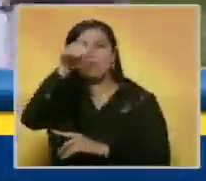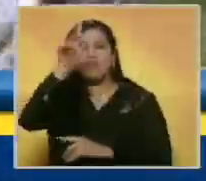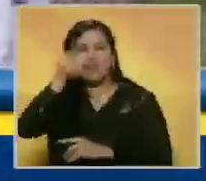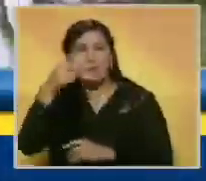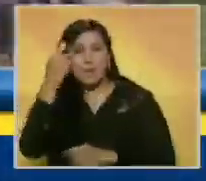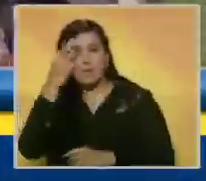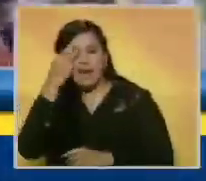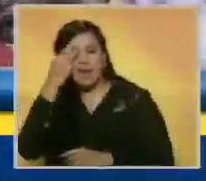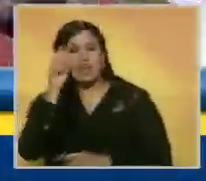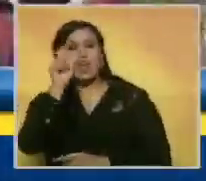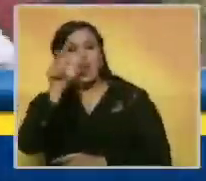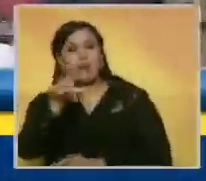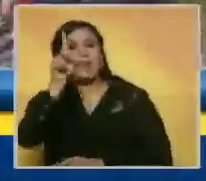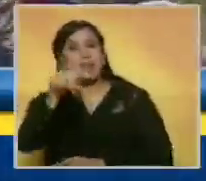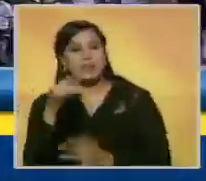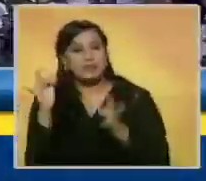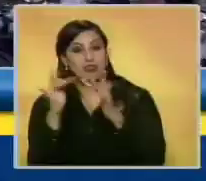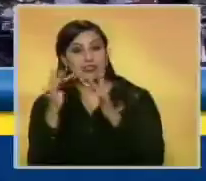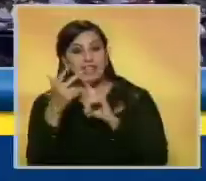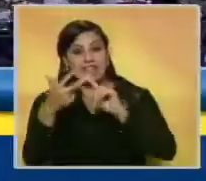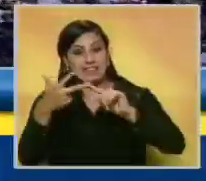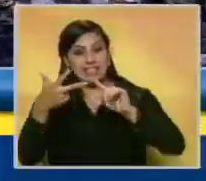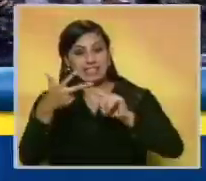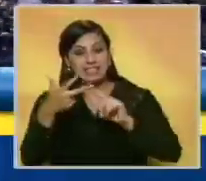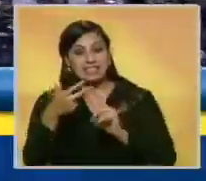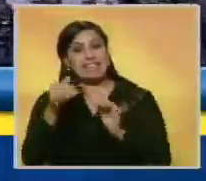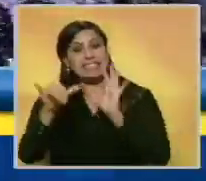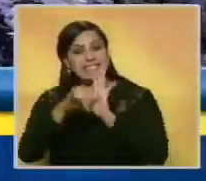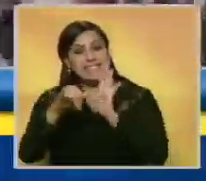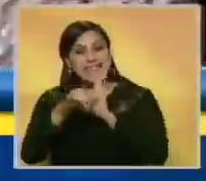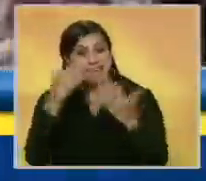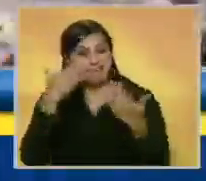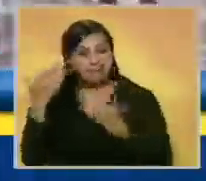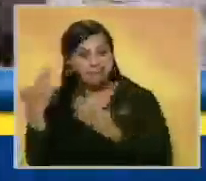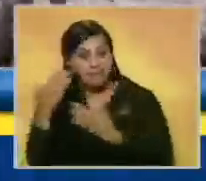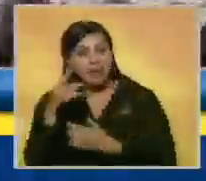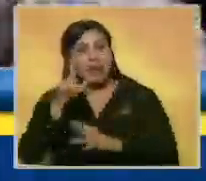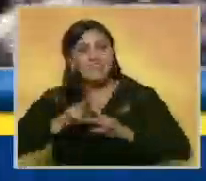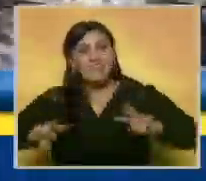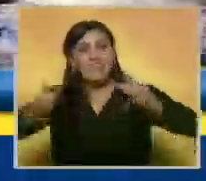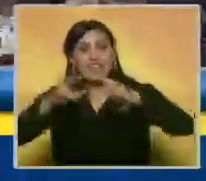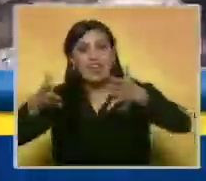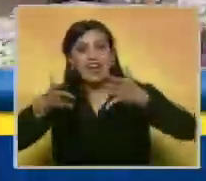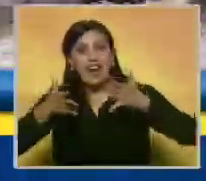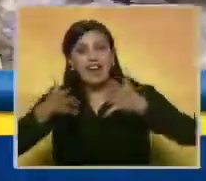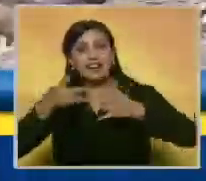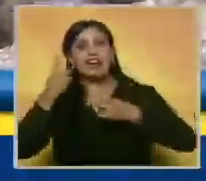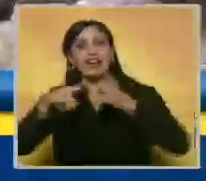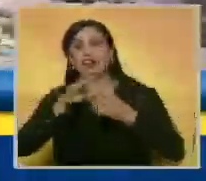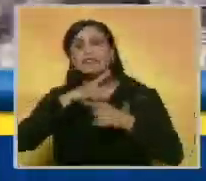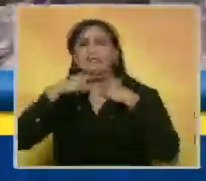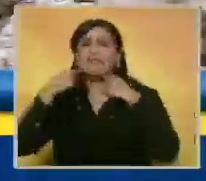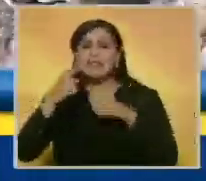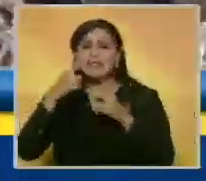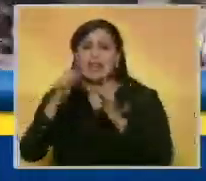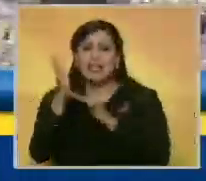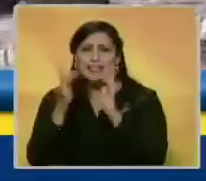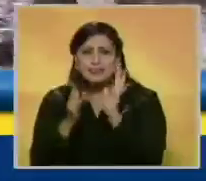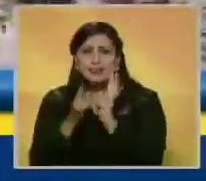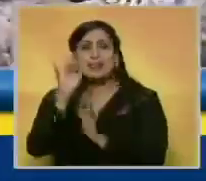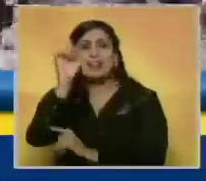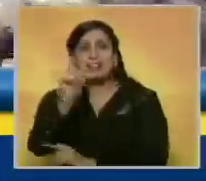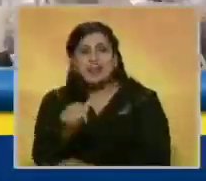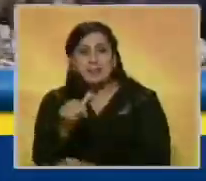Magallanes, Adonis García también conectó el tercer vuelo acerca de la Zafra. La victoria fue para Ronald Belisario y la derrota para Jesús Sánchez.